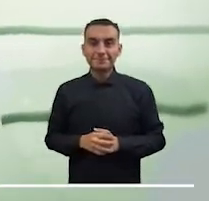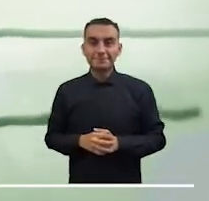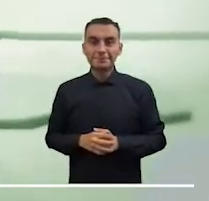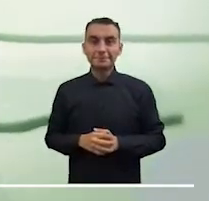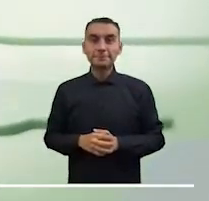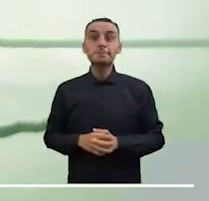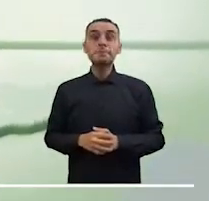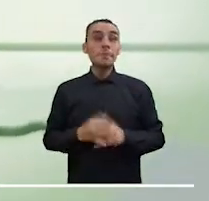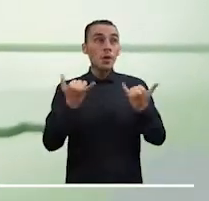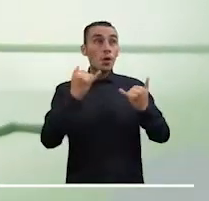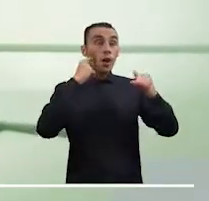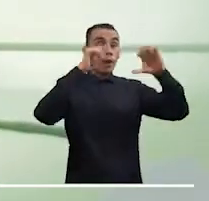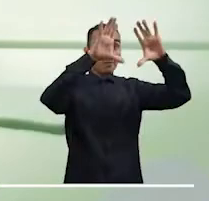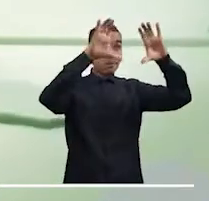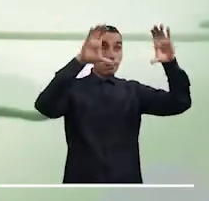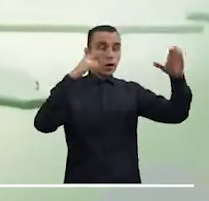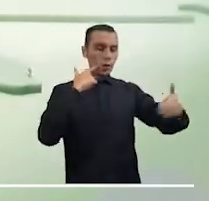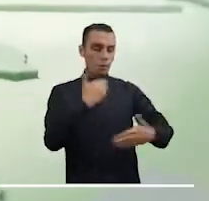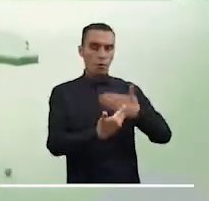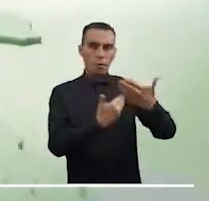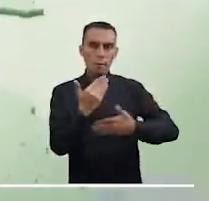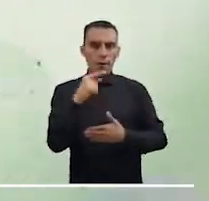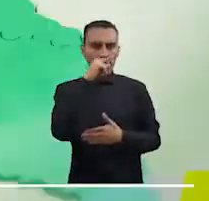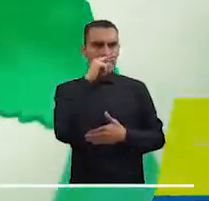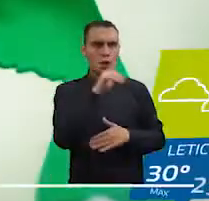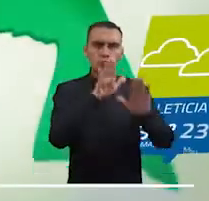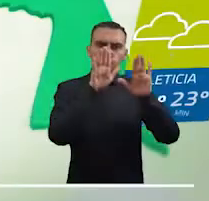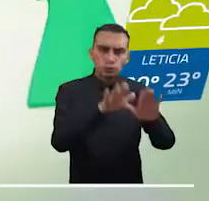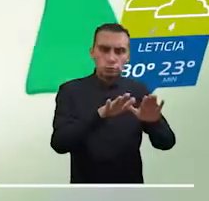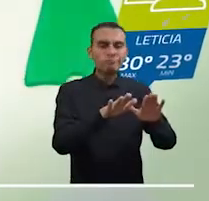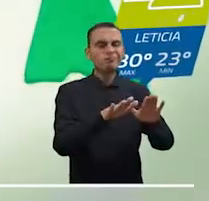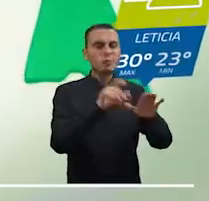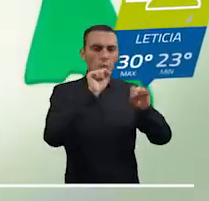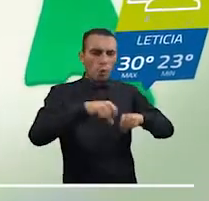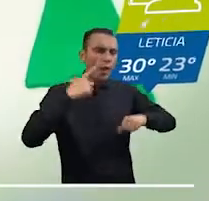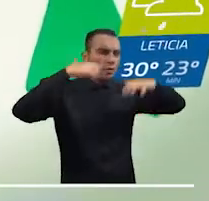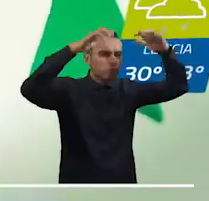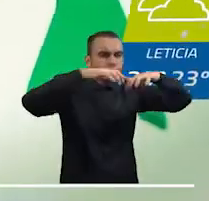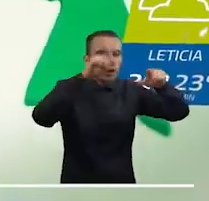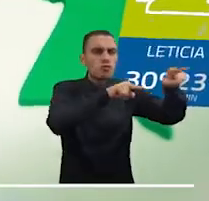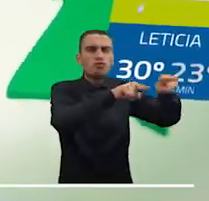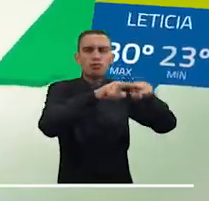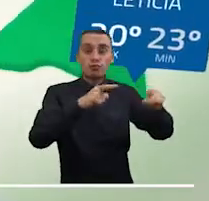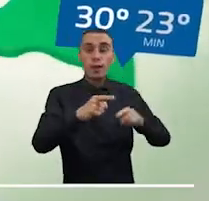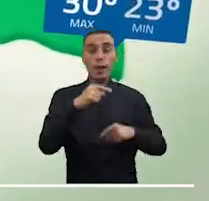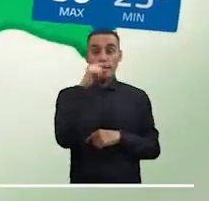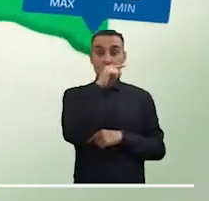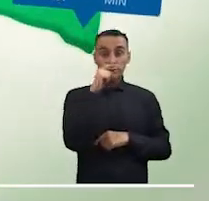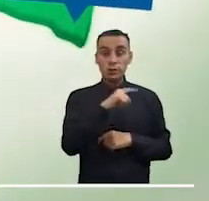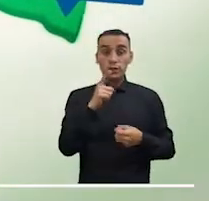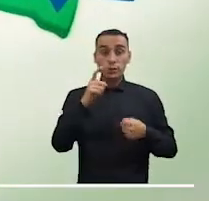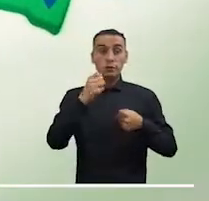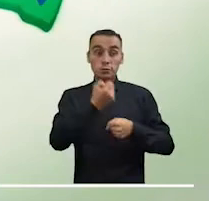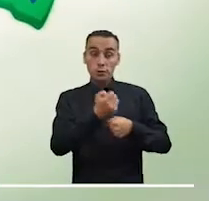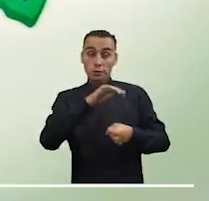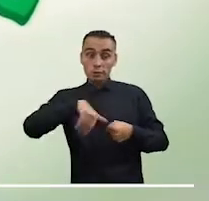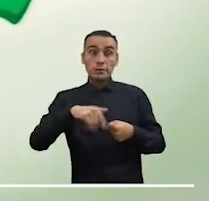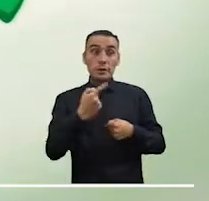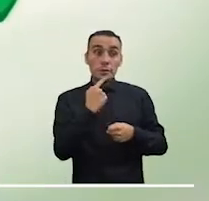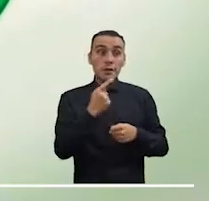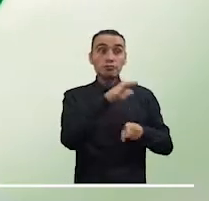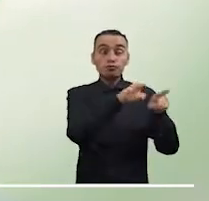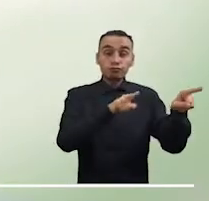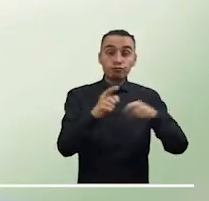Las nubes irán poblando el cielo amazónico, por lo que no se descartan lluvias moderadas en Amazonas, Guaviare, Guainía, Putumayo y